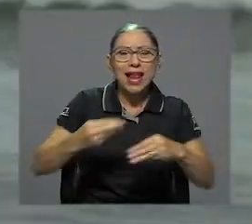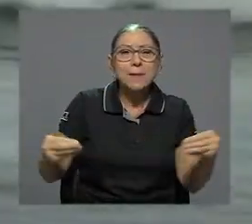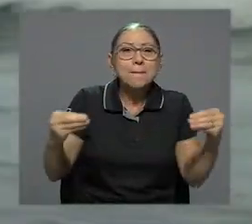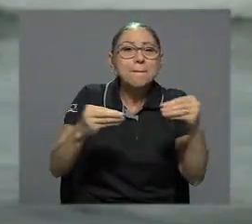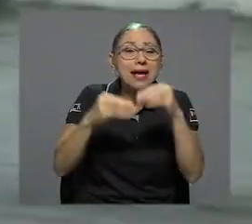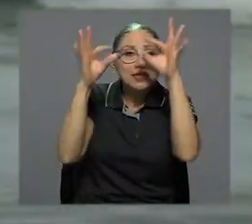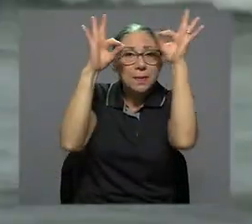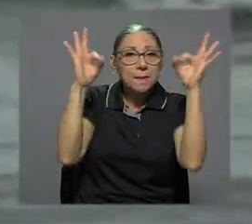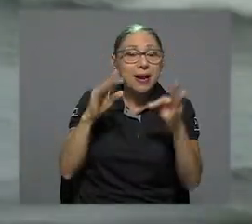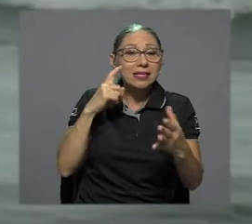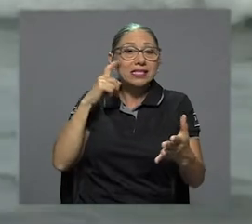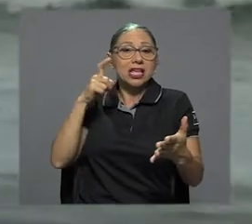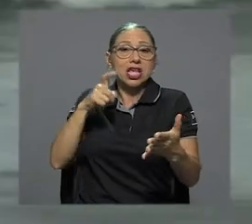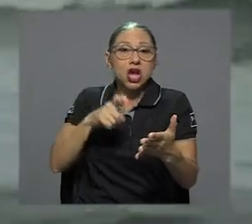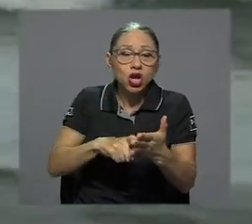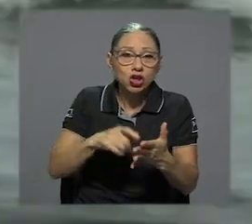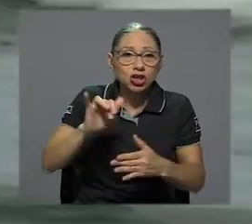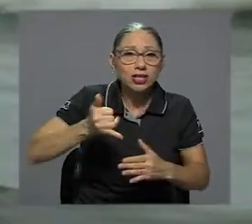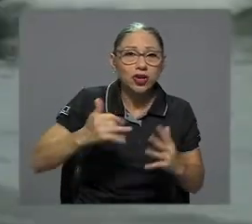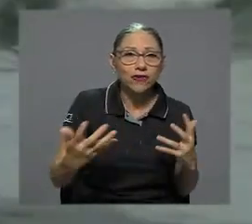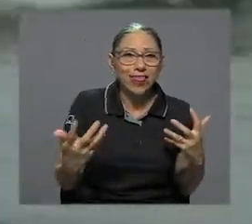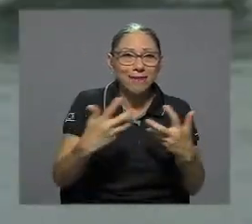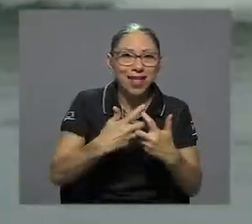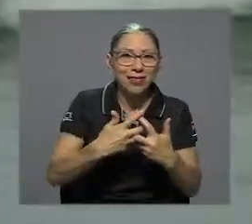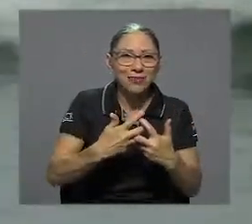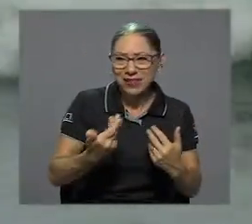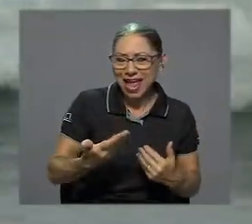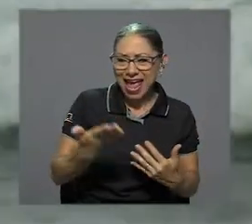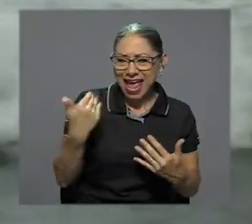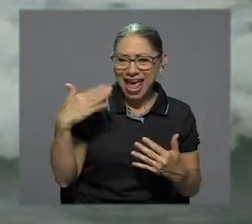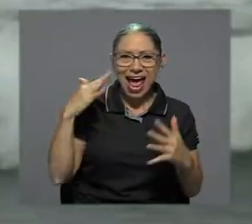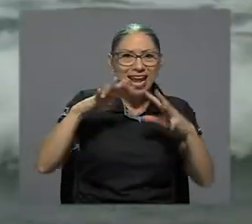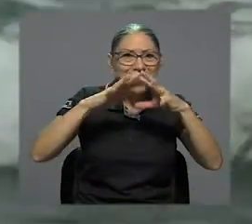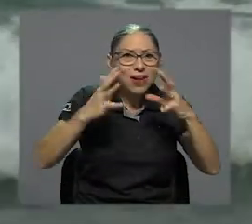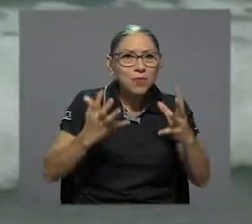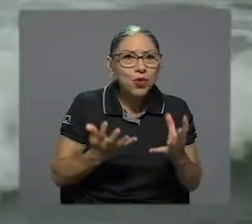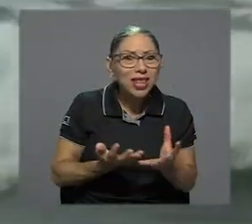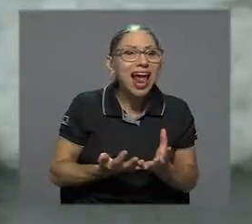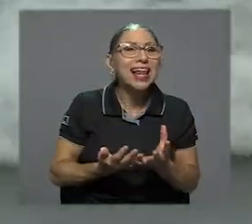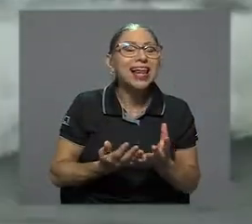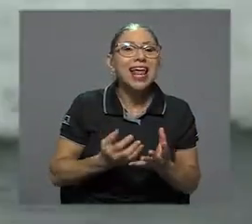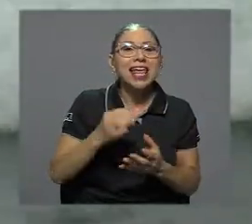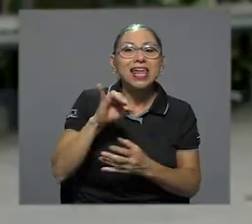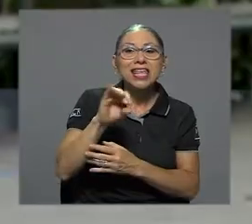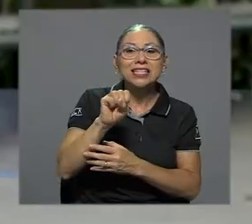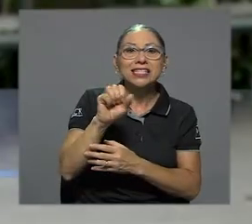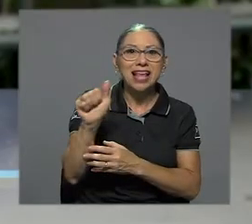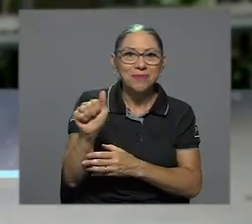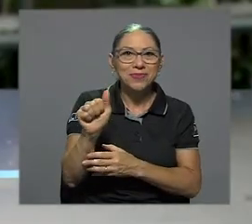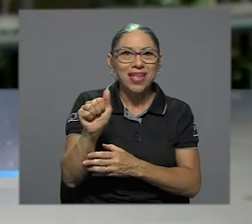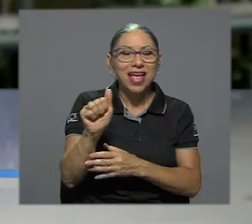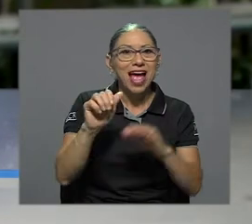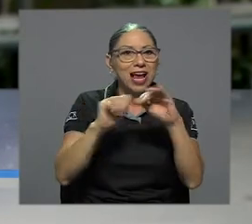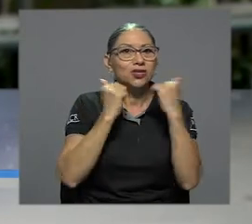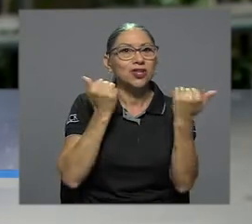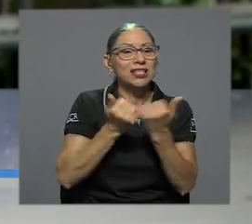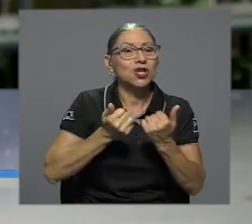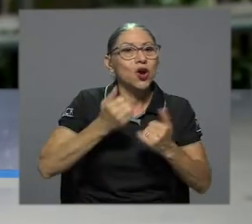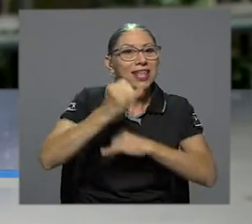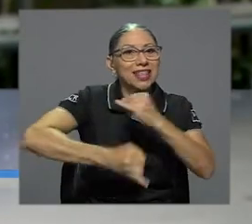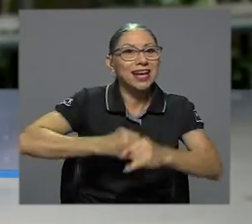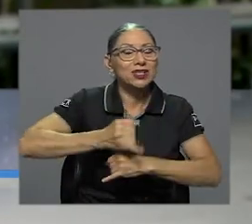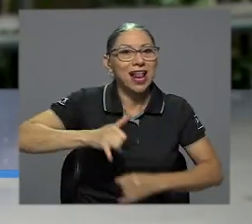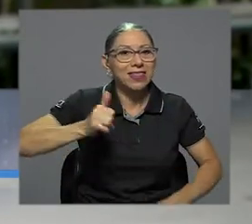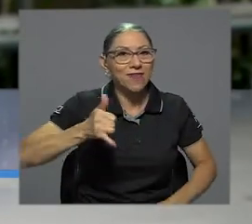mundiales más prestigiosos del surf adaptado. El campeonato que se hizo ahora a nivel mundial es de la ISA, que es la International Surfing